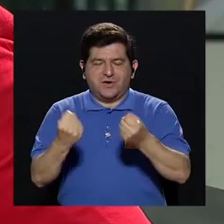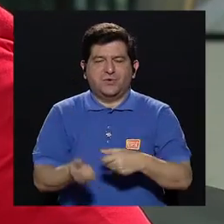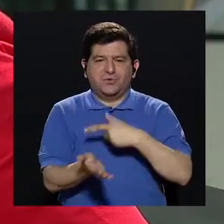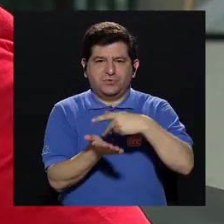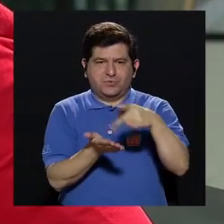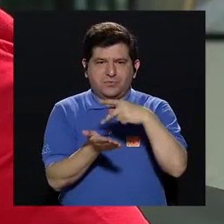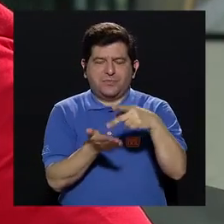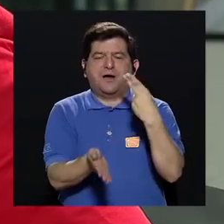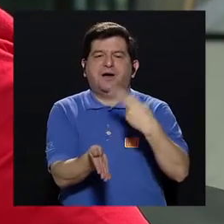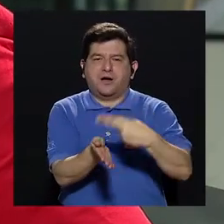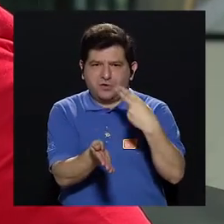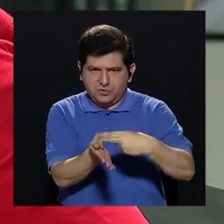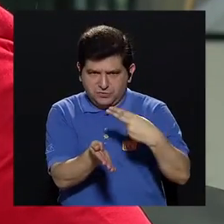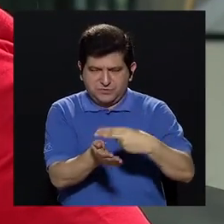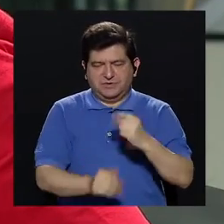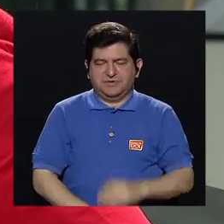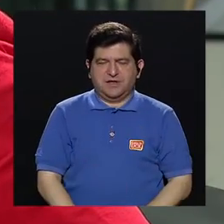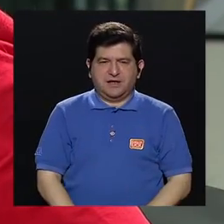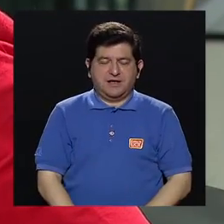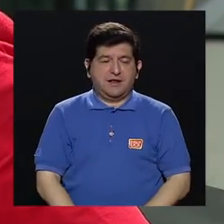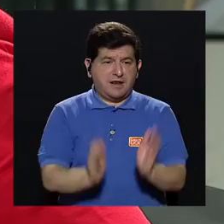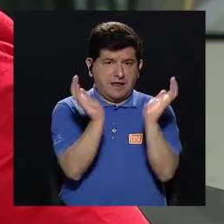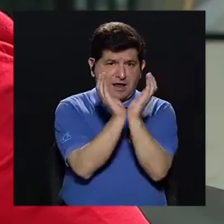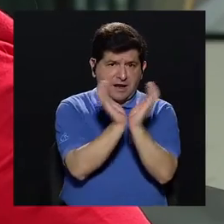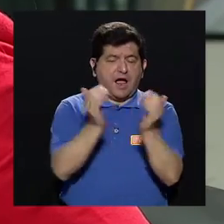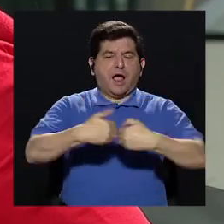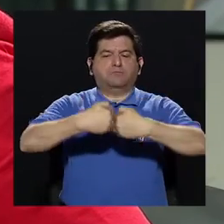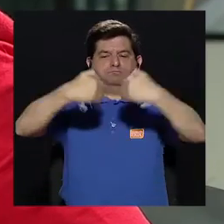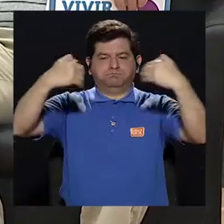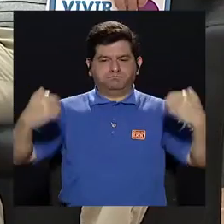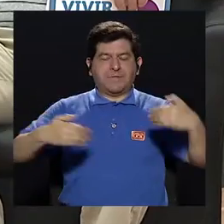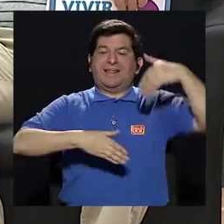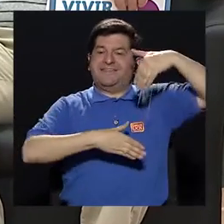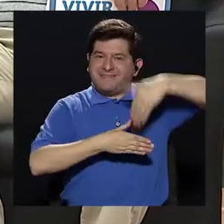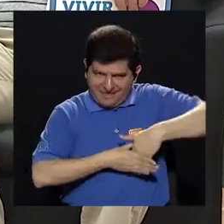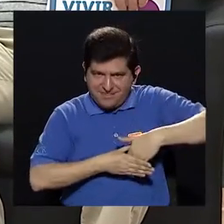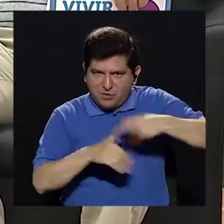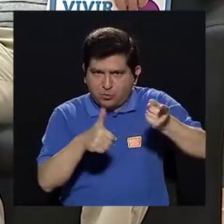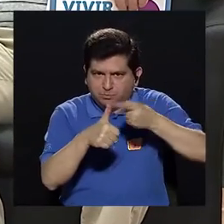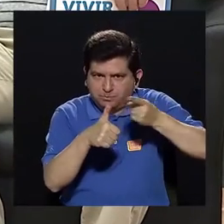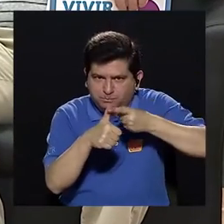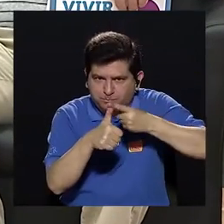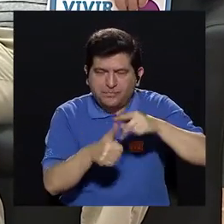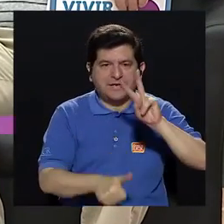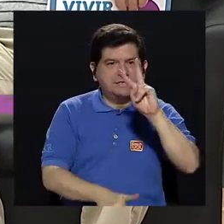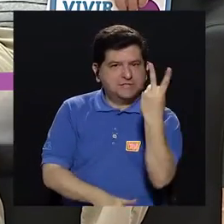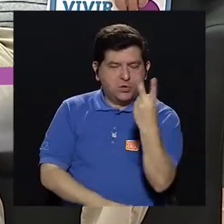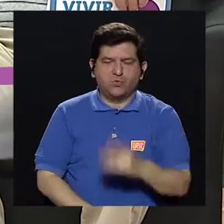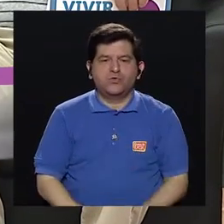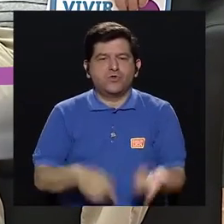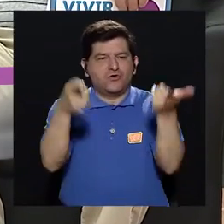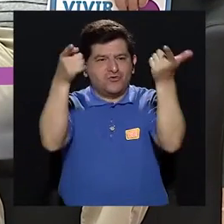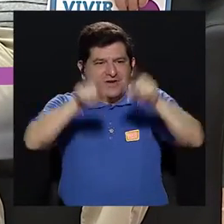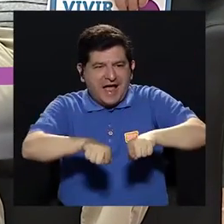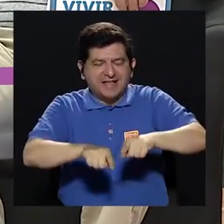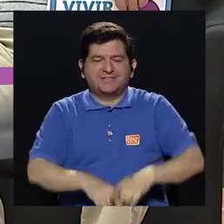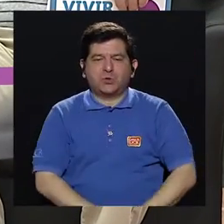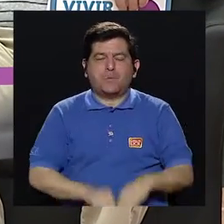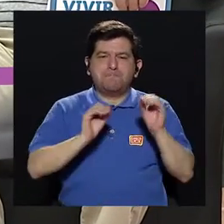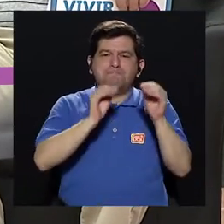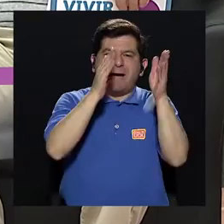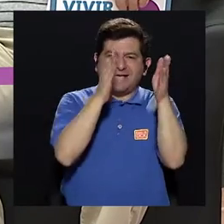que es lo que pagan los hospitales y todo eso. En la caja eso está separado adentro. Primero. Segundo, en el caso del